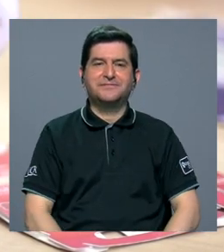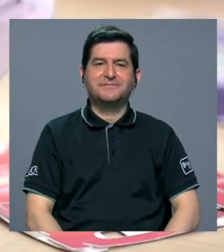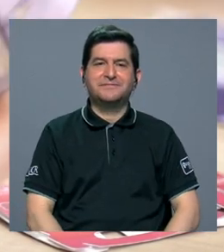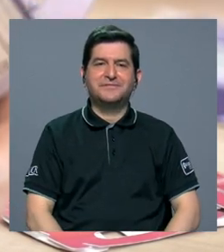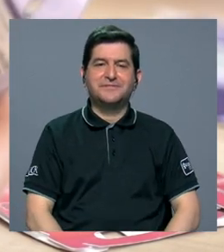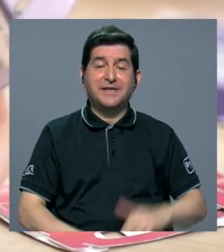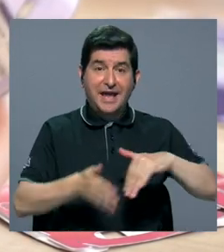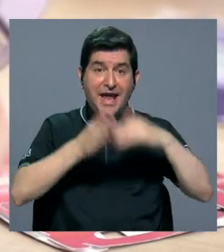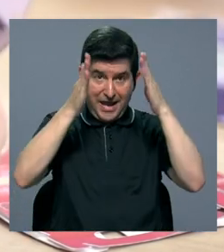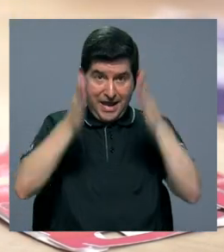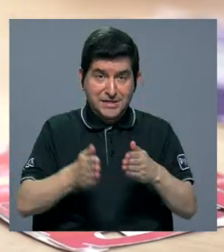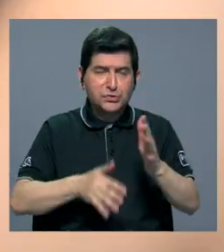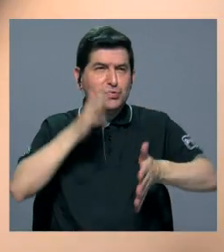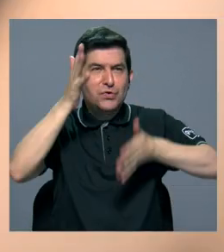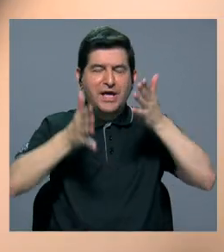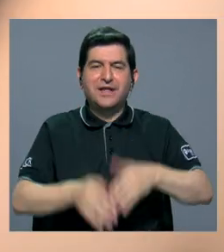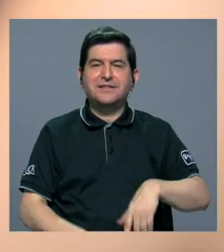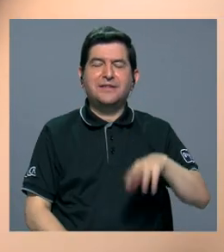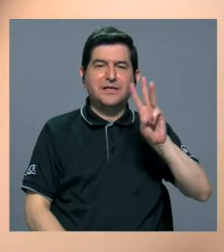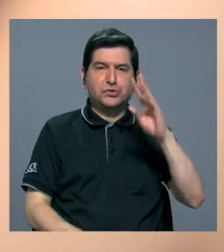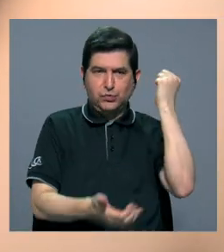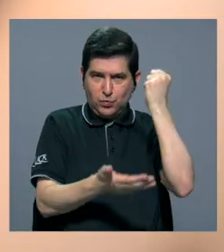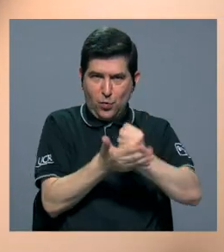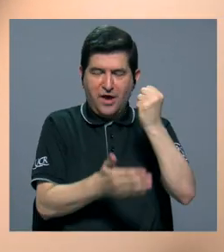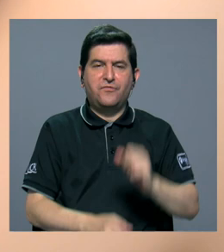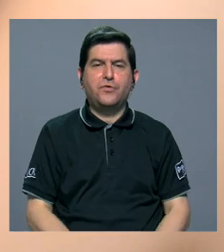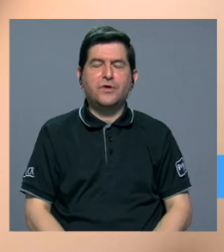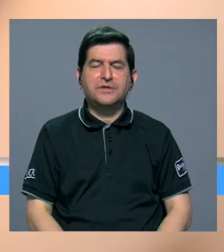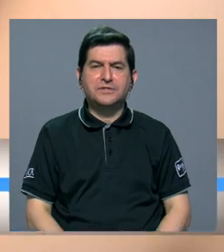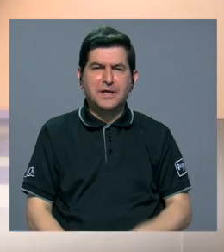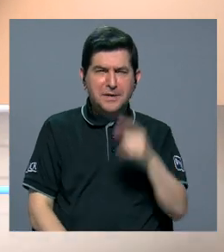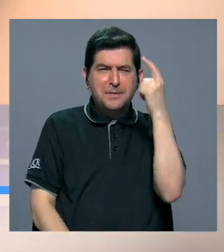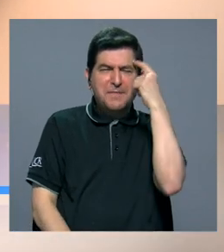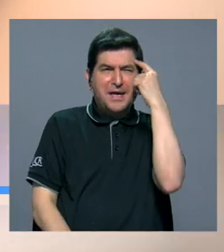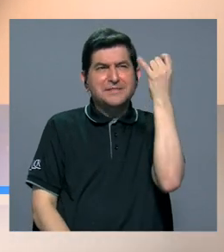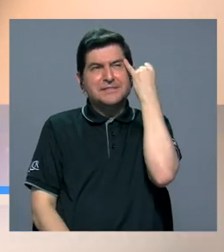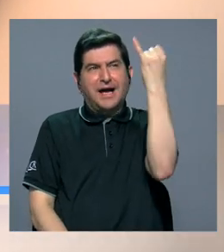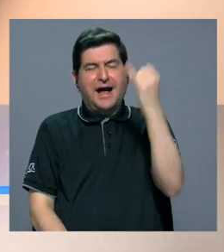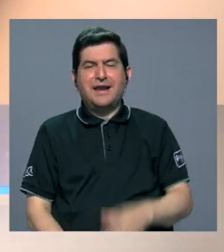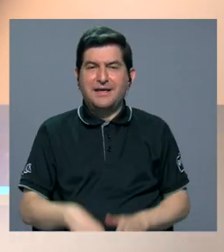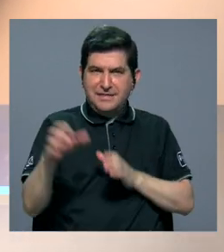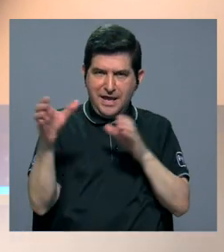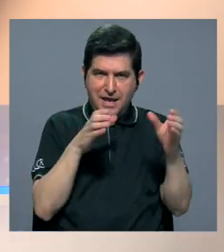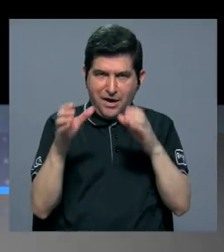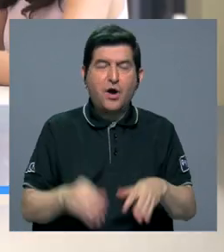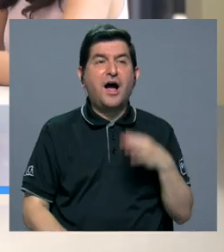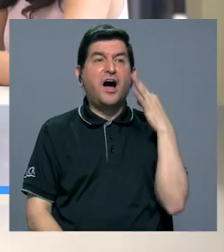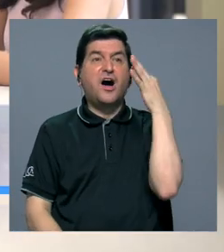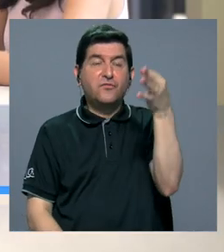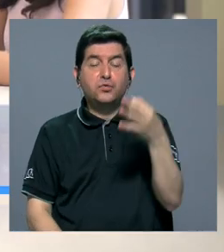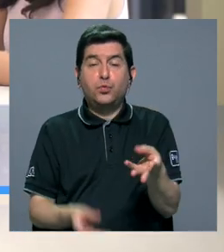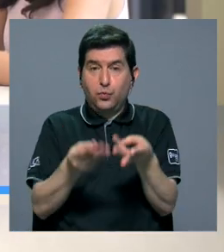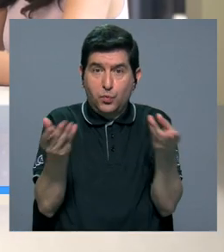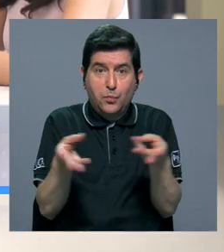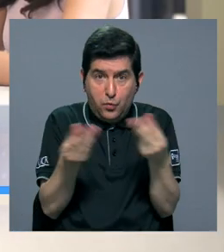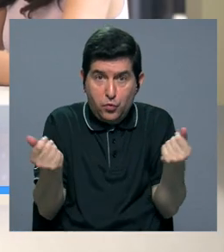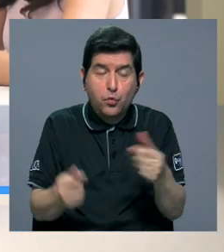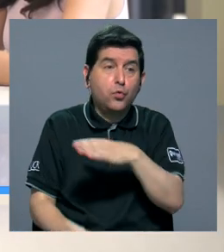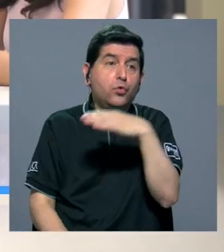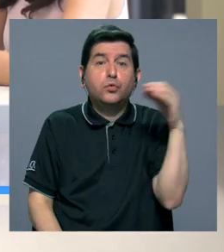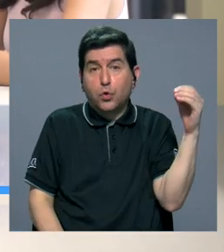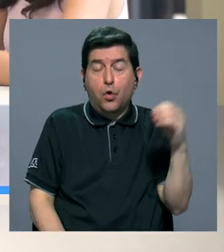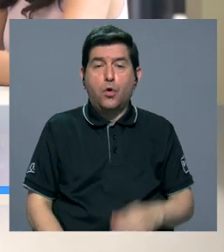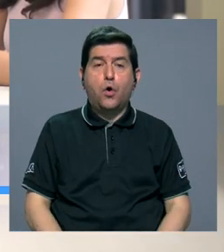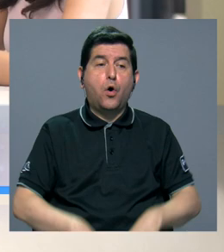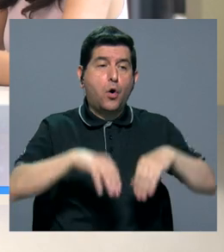Los estudiantes creadores de Wafuns están considerando la idea de comercializar en un futuro su producto o